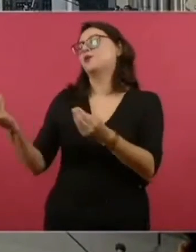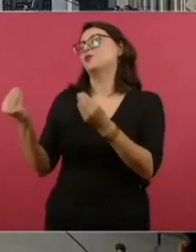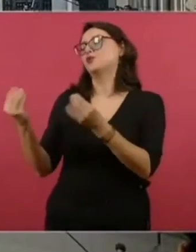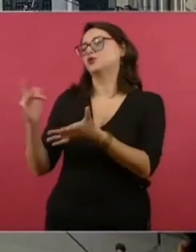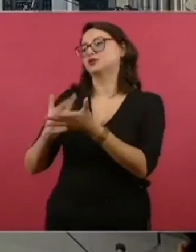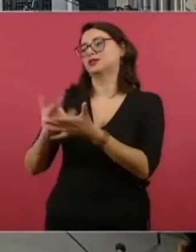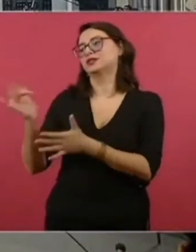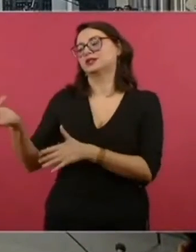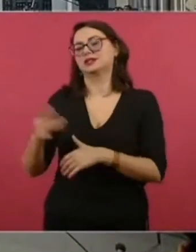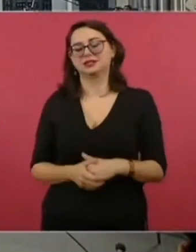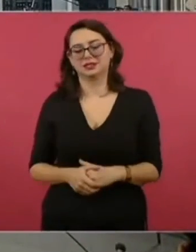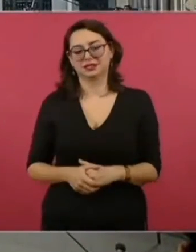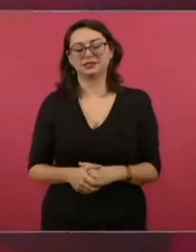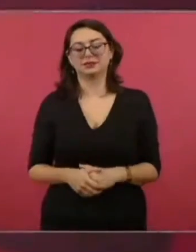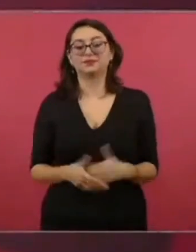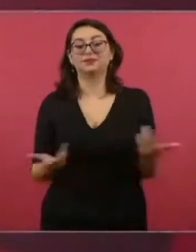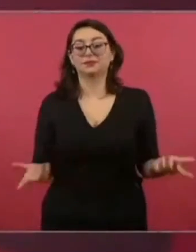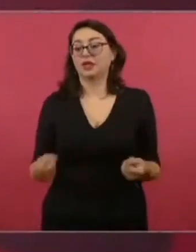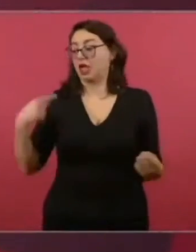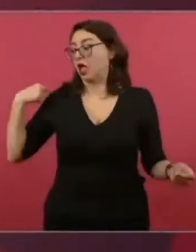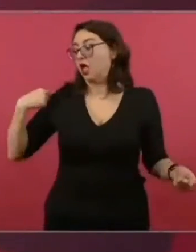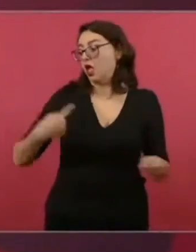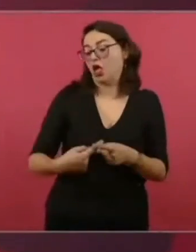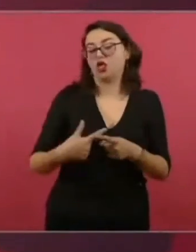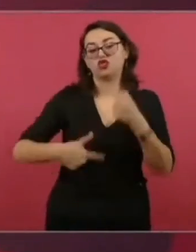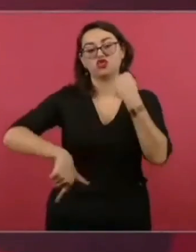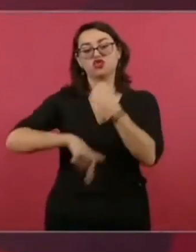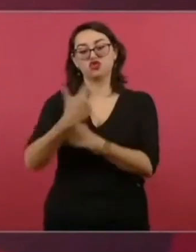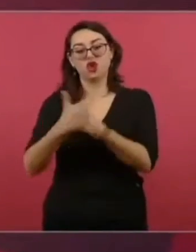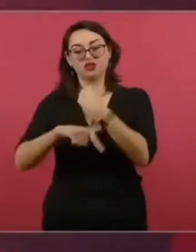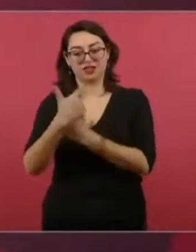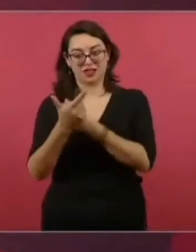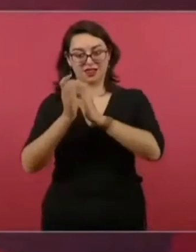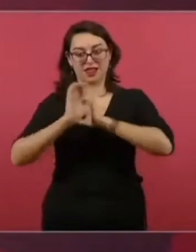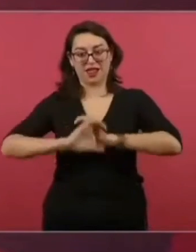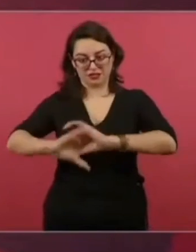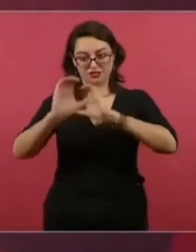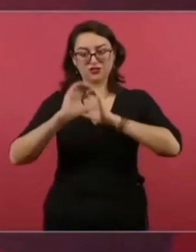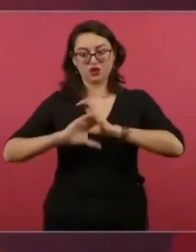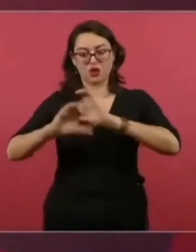las 12. Hoy terminamos. Hoy terminamos.